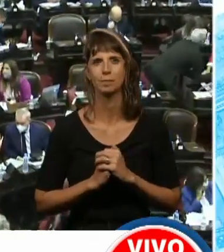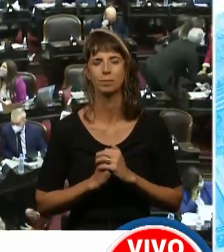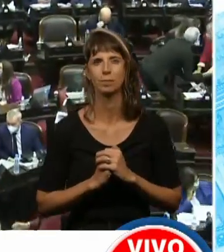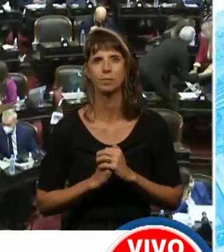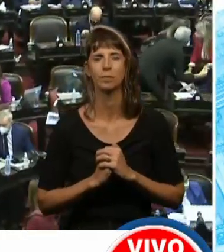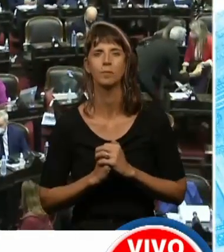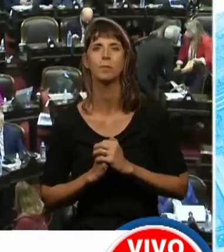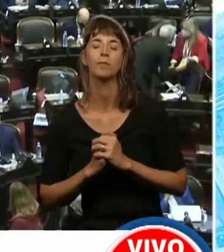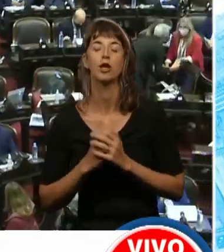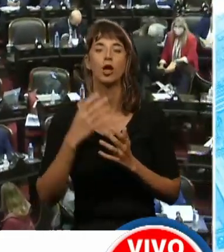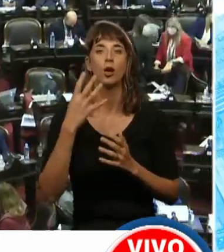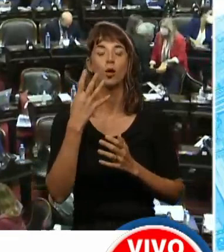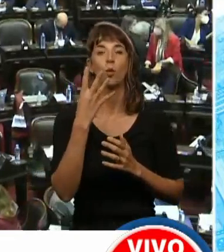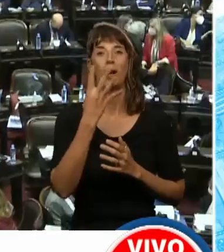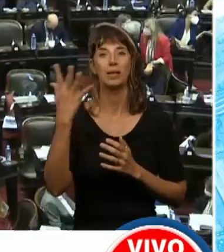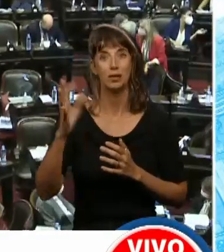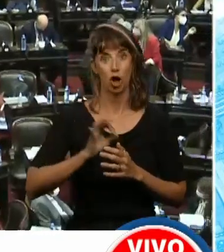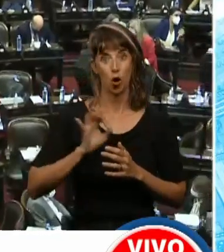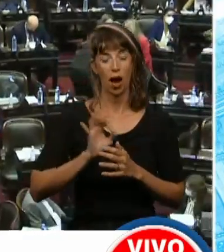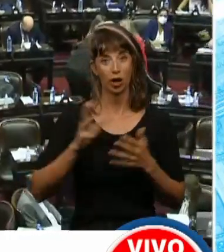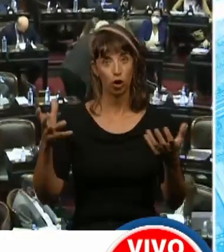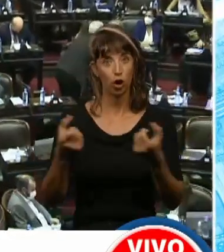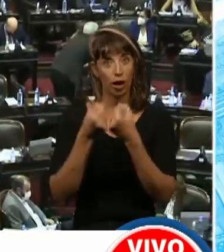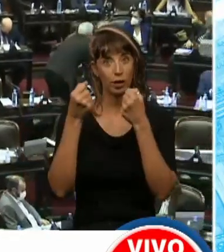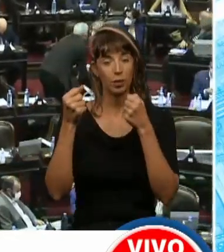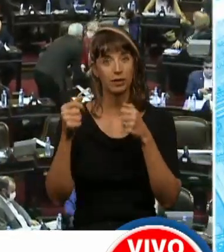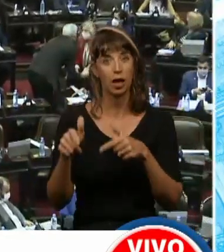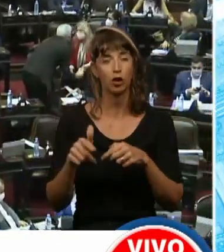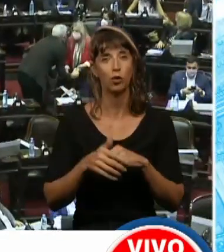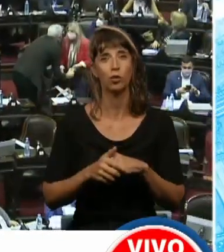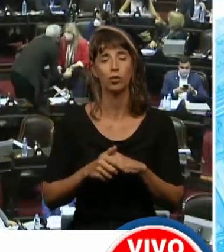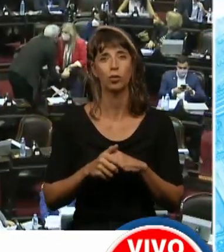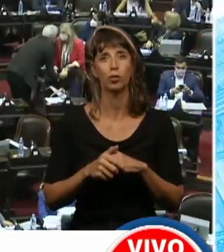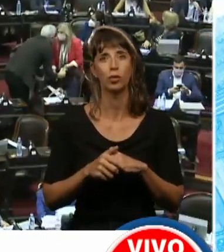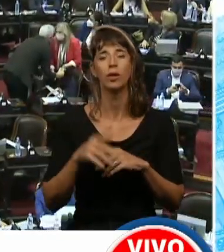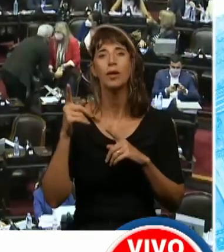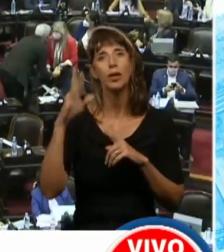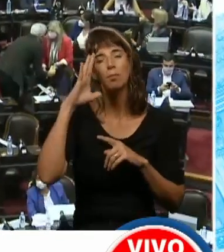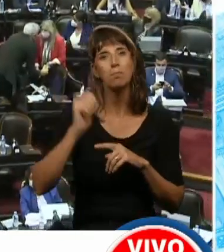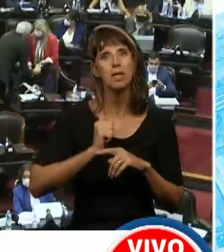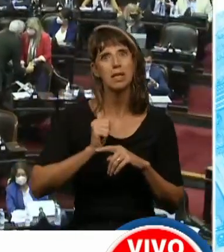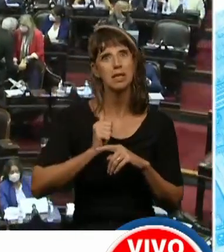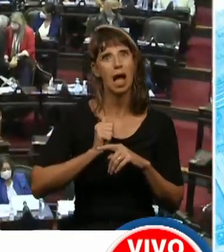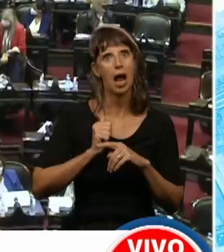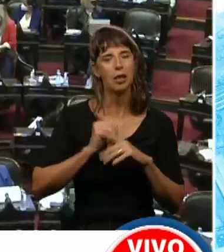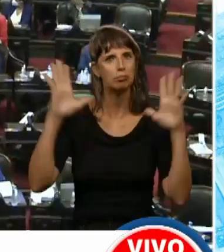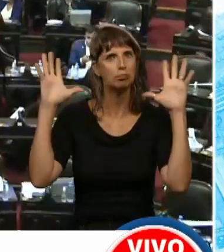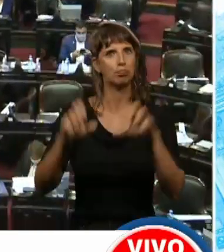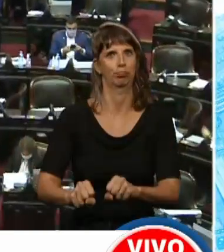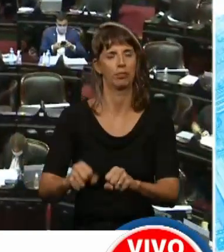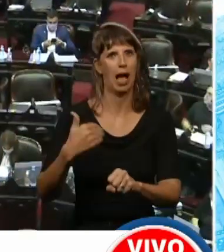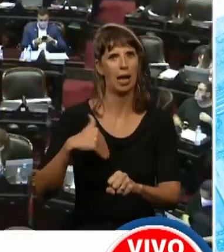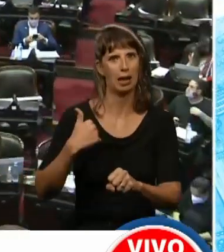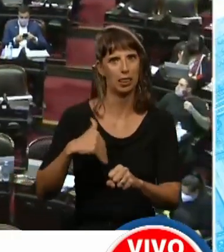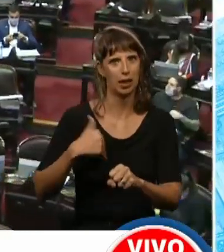Bueno, a 45 años de este golpe cívico-militar más sangriento que